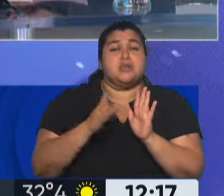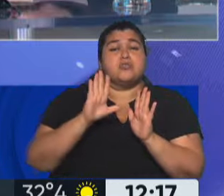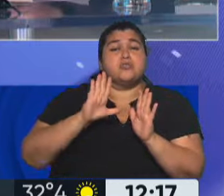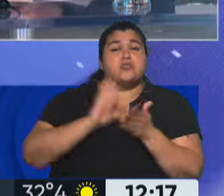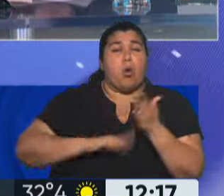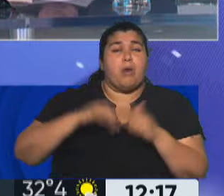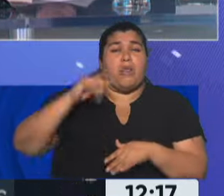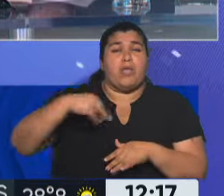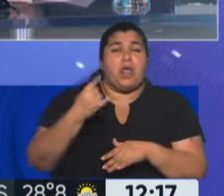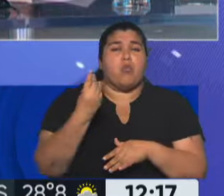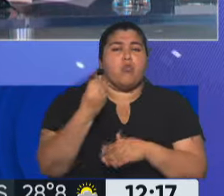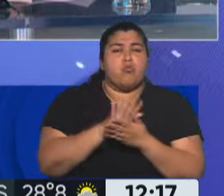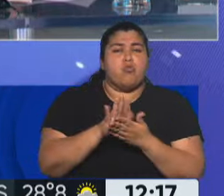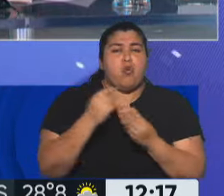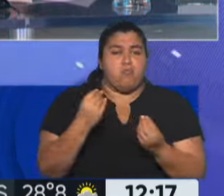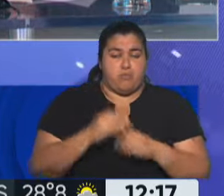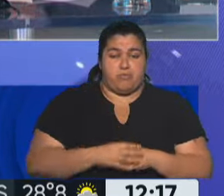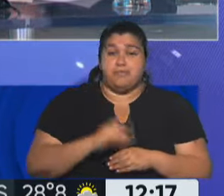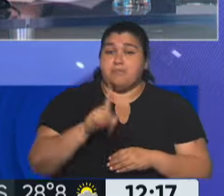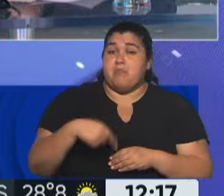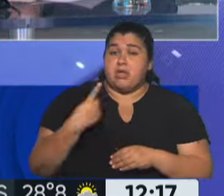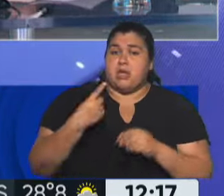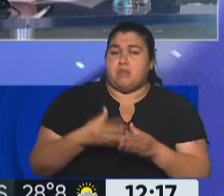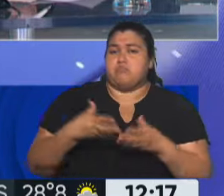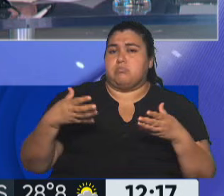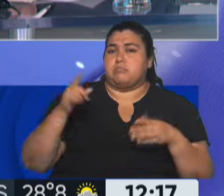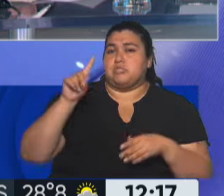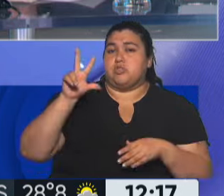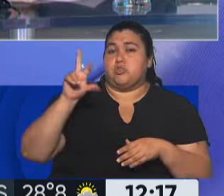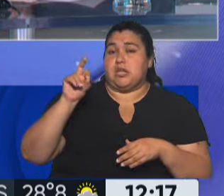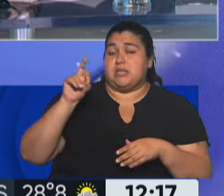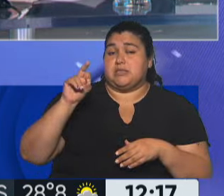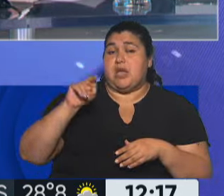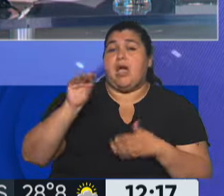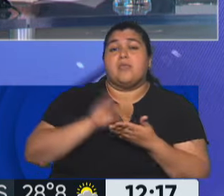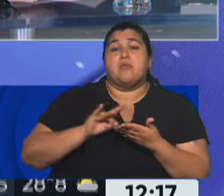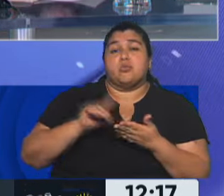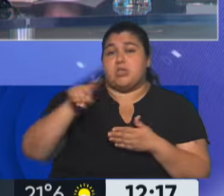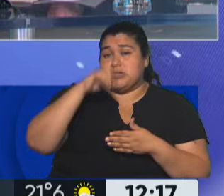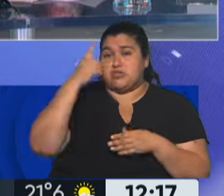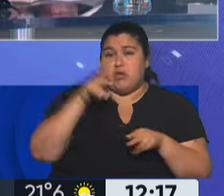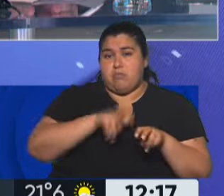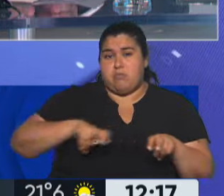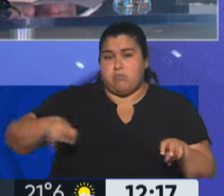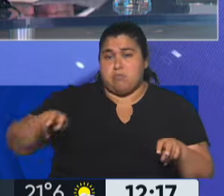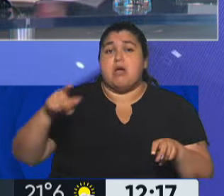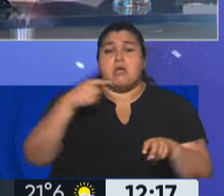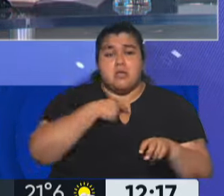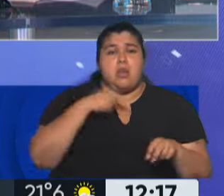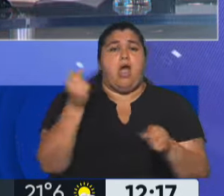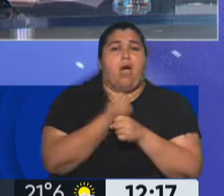encuentro federal dice que mañana va a tener el número que van a superar los 130 diputados nacionales sentados en sus bancas, que van a poder aprobar